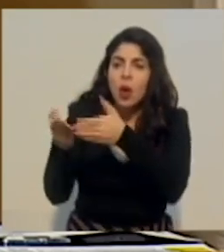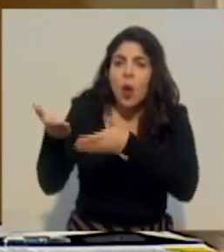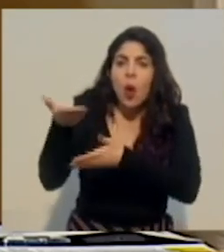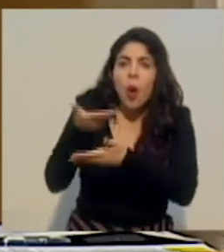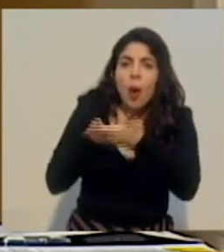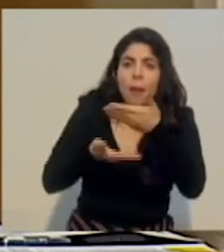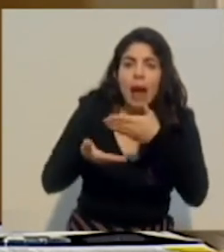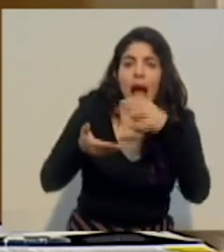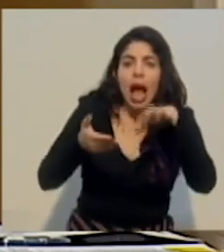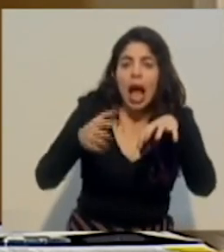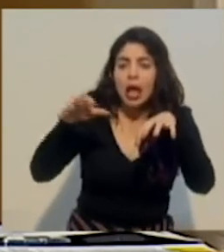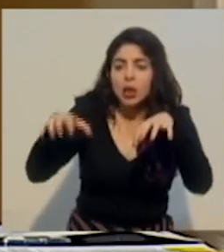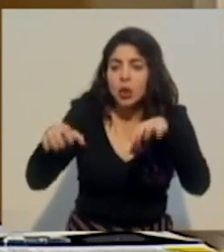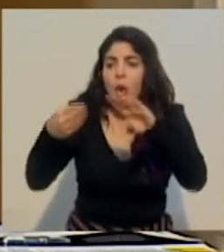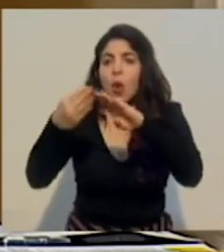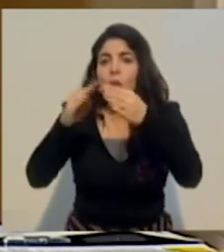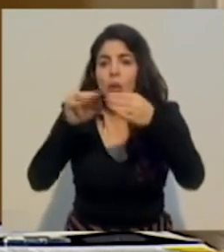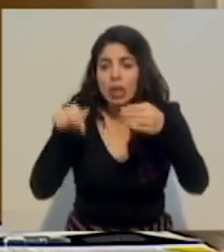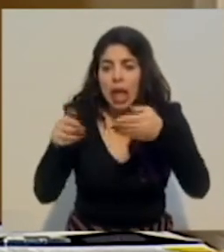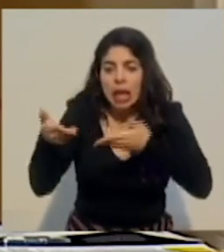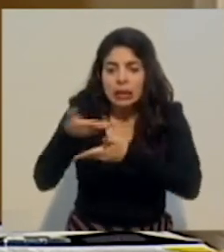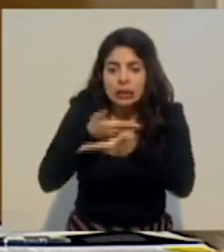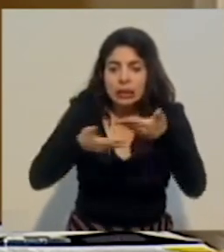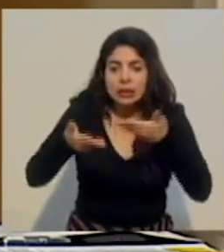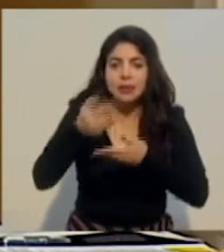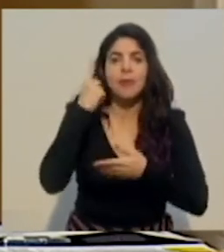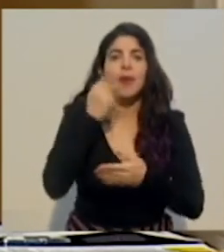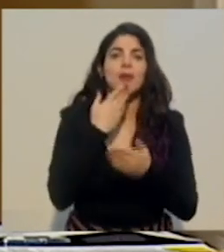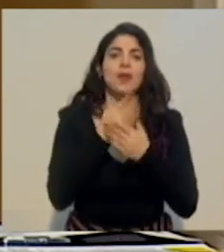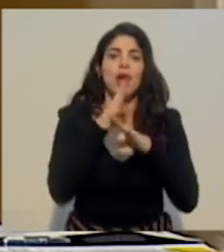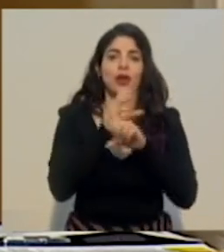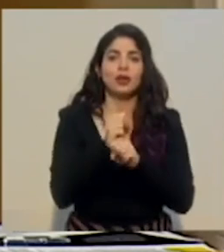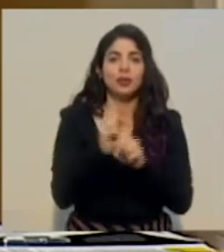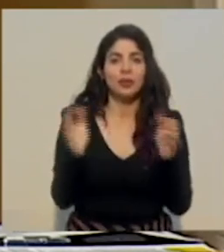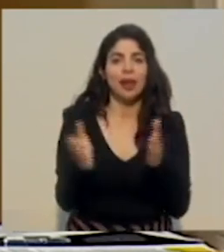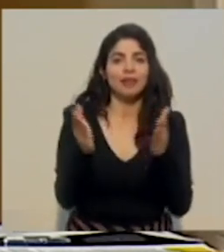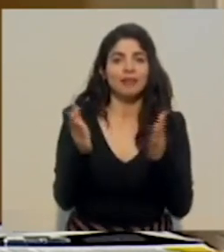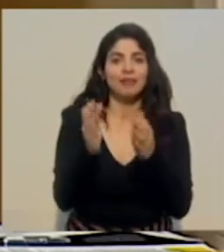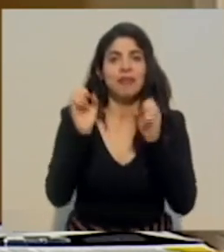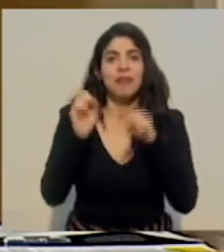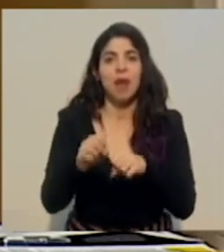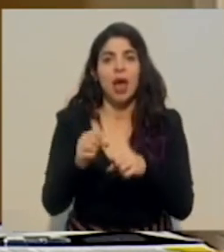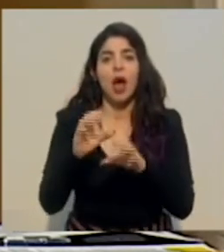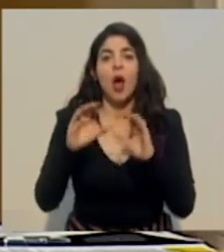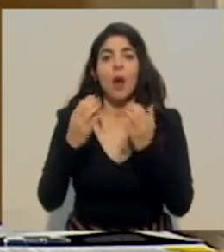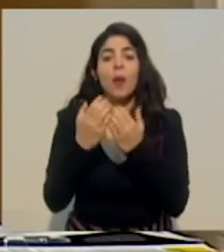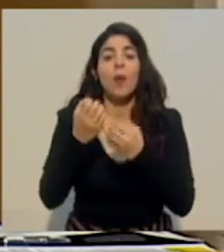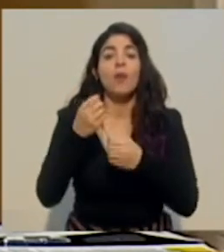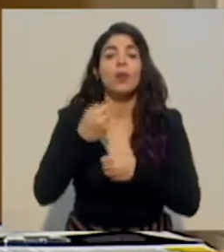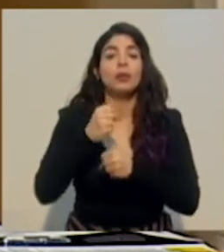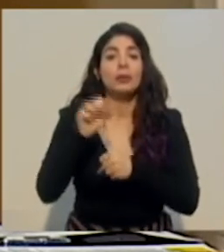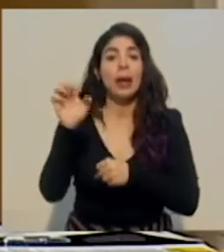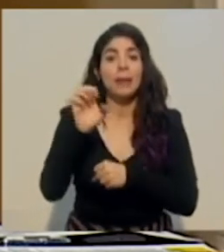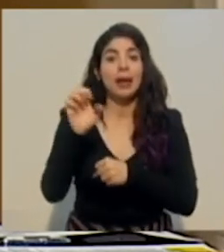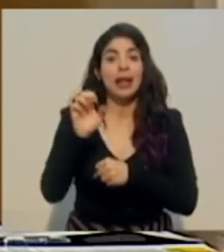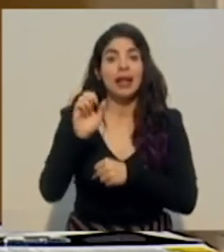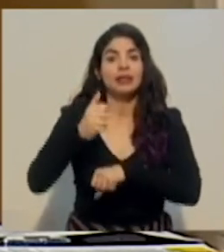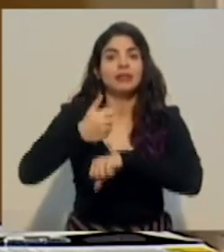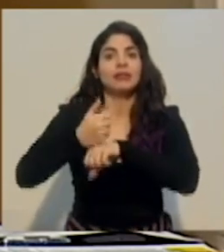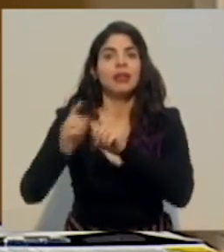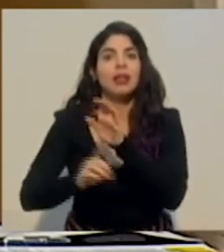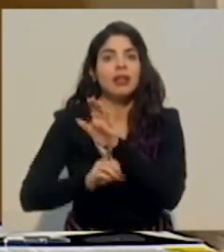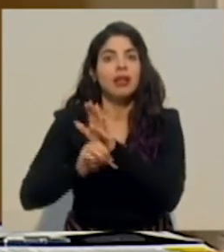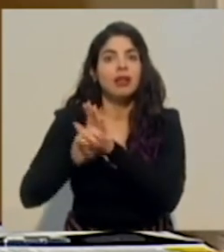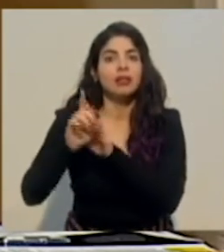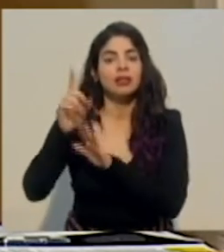tratando de rescatar las buenas prácticas que puedan desarrollarse en algunos comités municipales de emergencia para que podamos eventualmente trabajarlas e